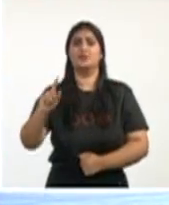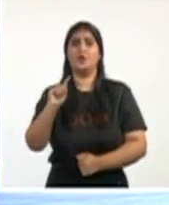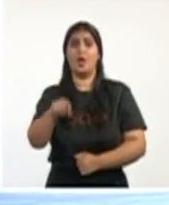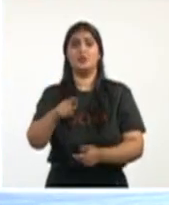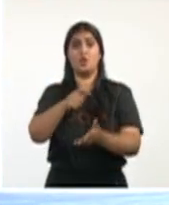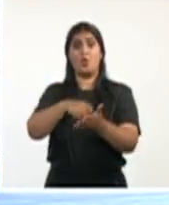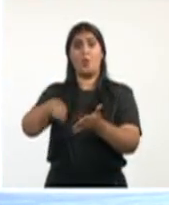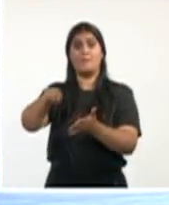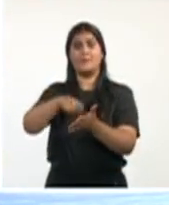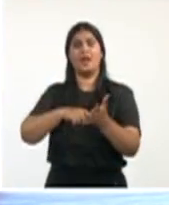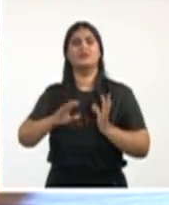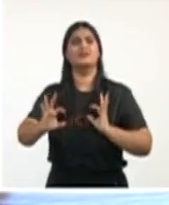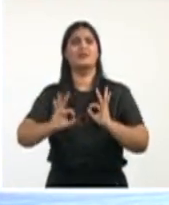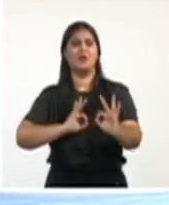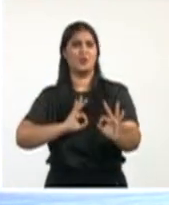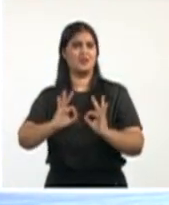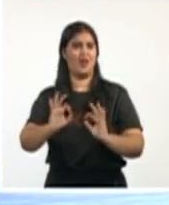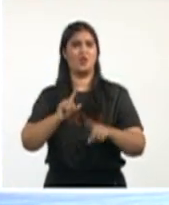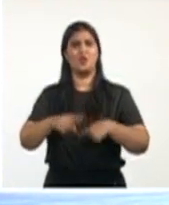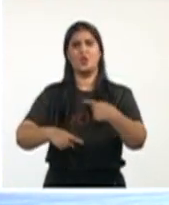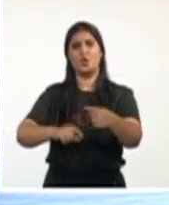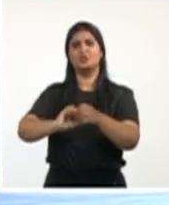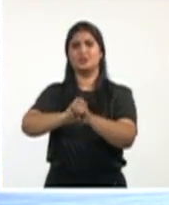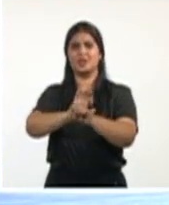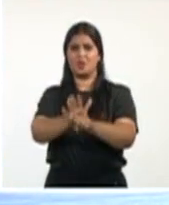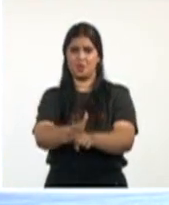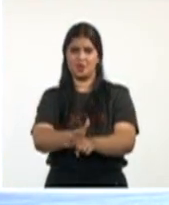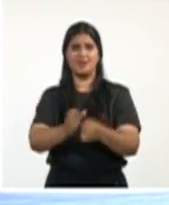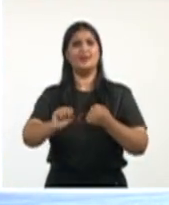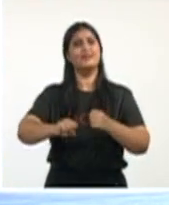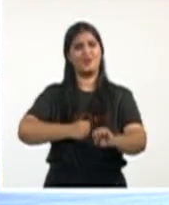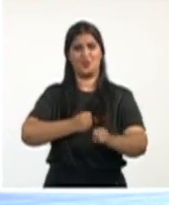y de enfrentamiento y control a el nuevo coronavirus.